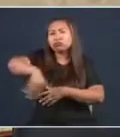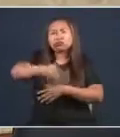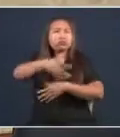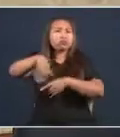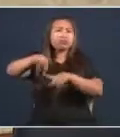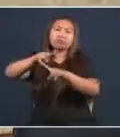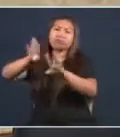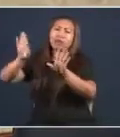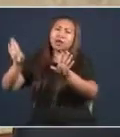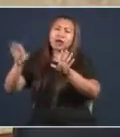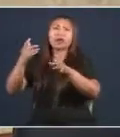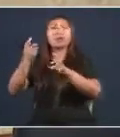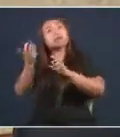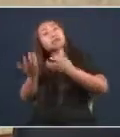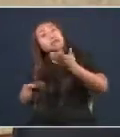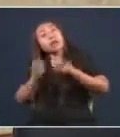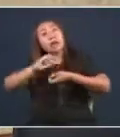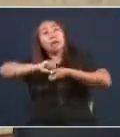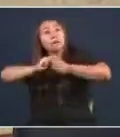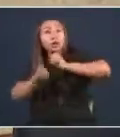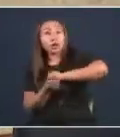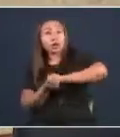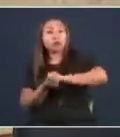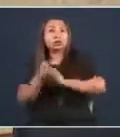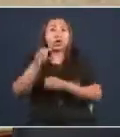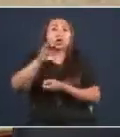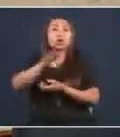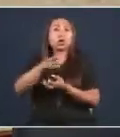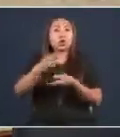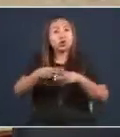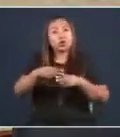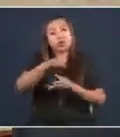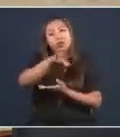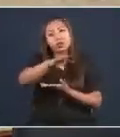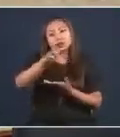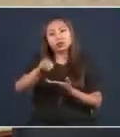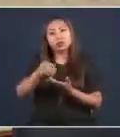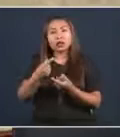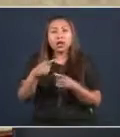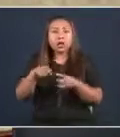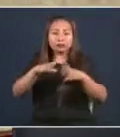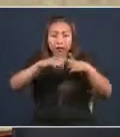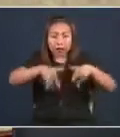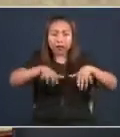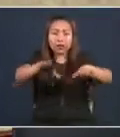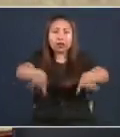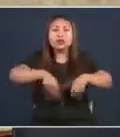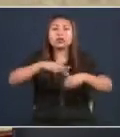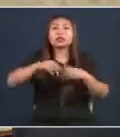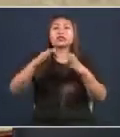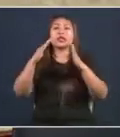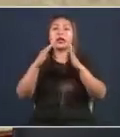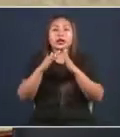Quizás cambiemos los nombres de la curul. Pero esta es la casa del pueblo.